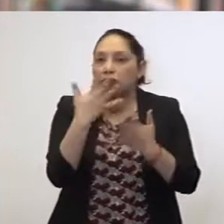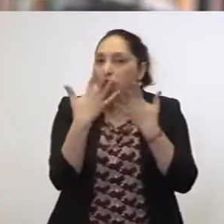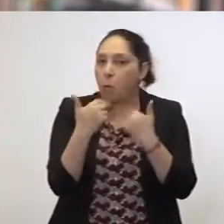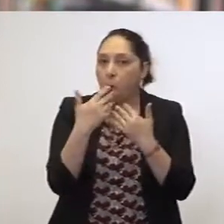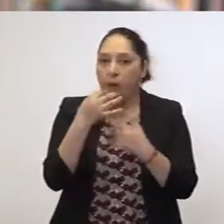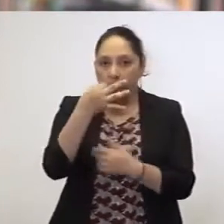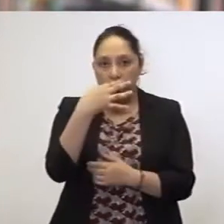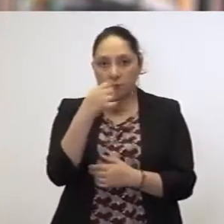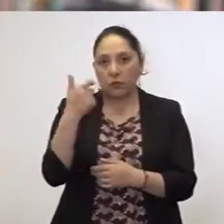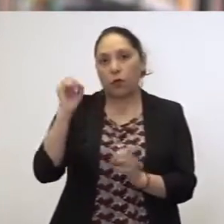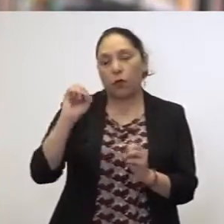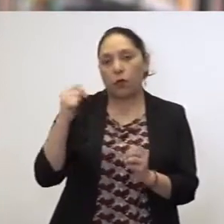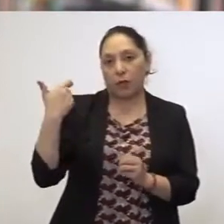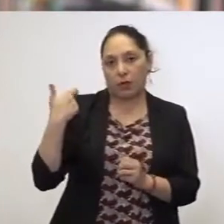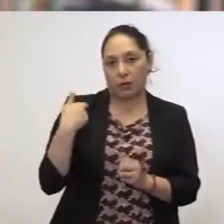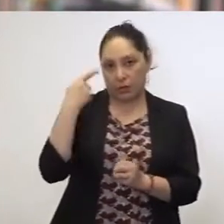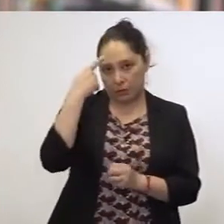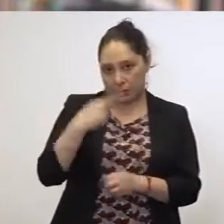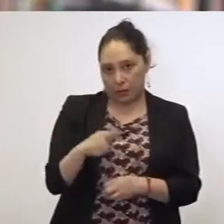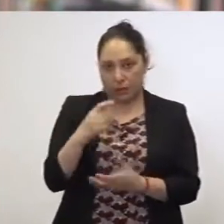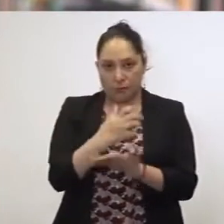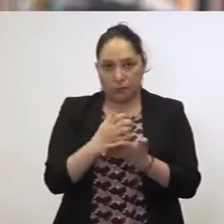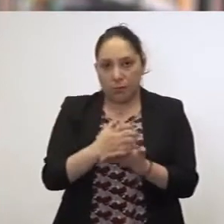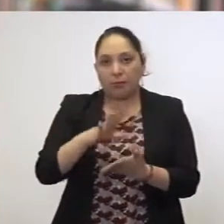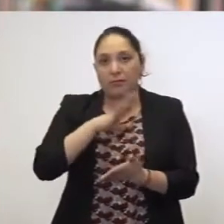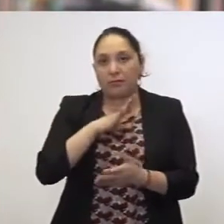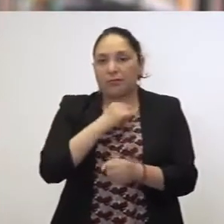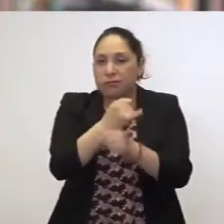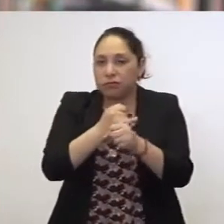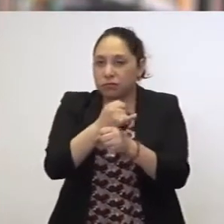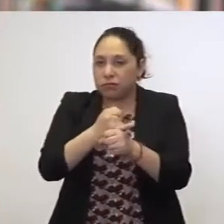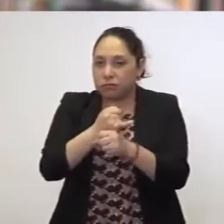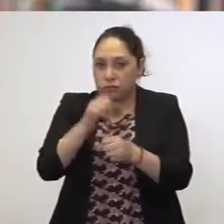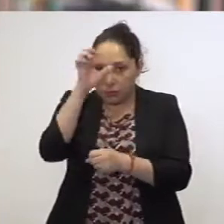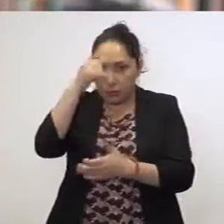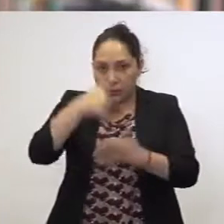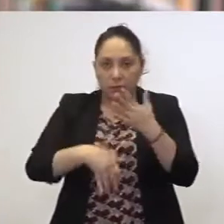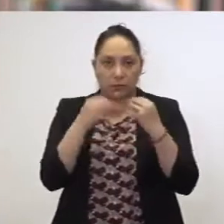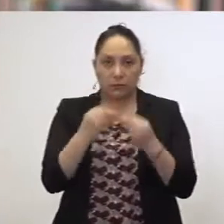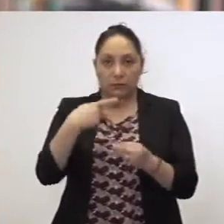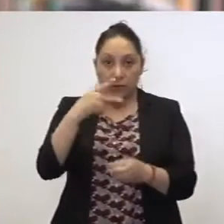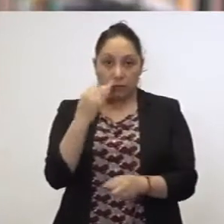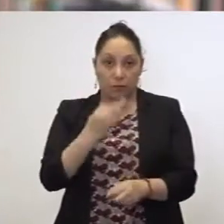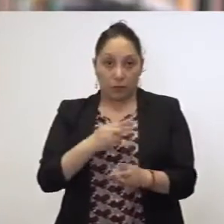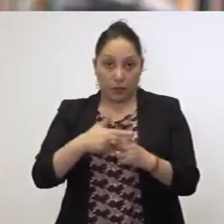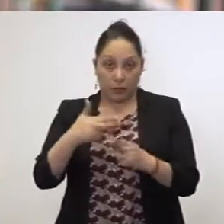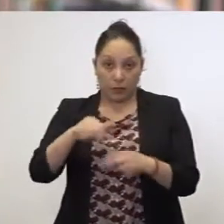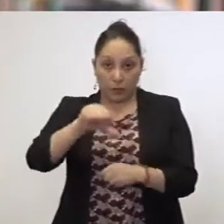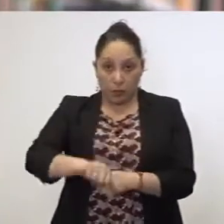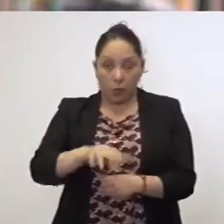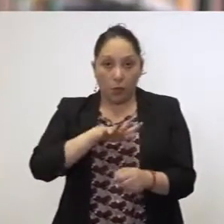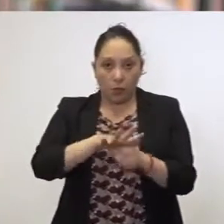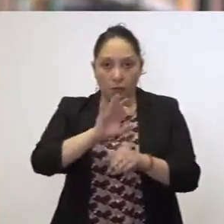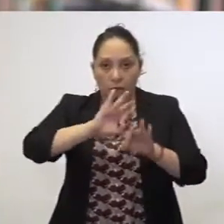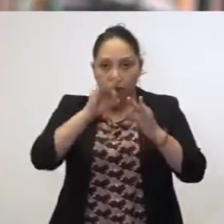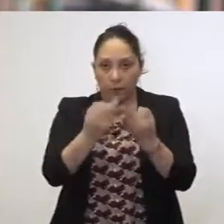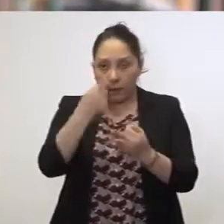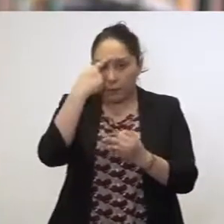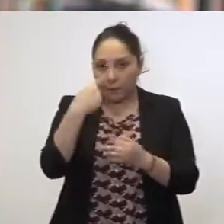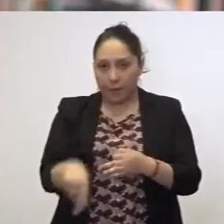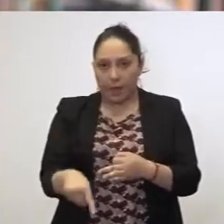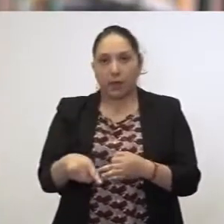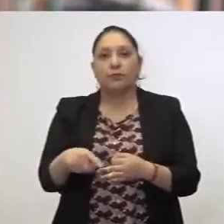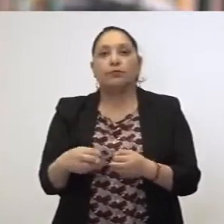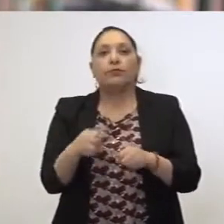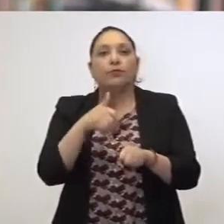medicamento o una vacuna, hay mucha investigación científica, pero por ahora la única forma de reducir